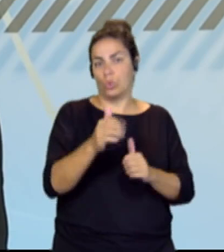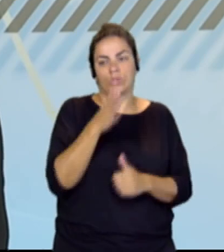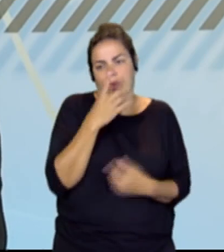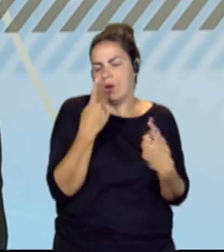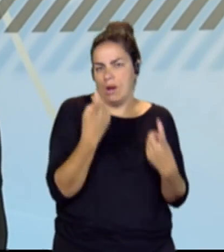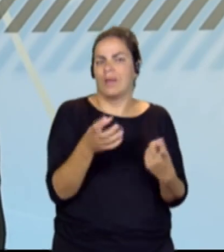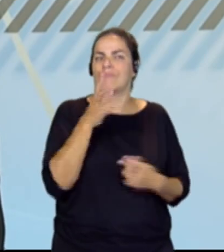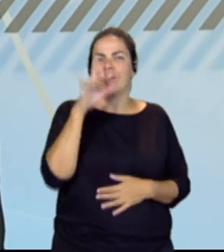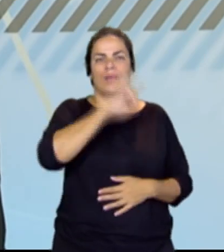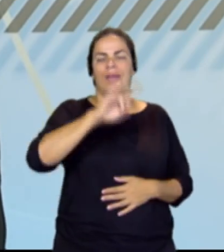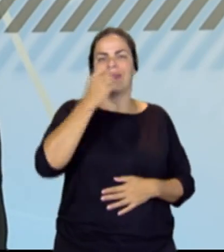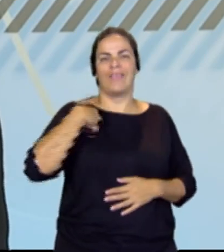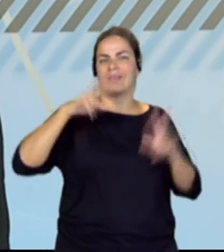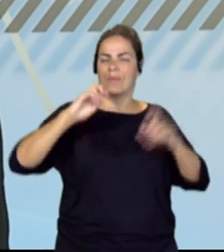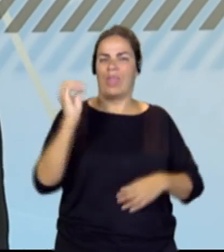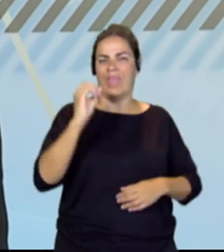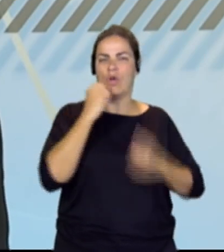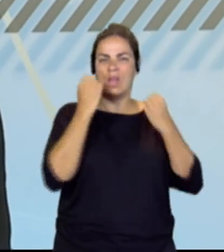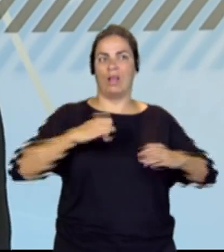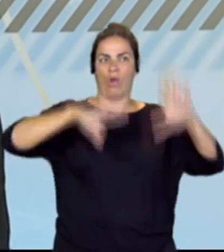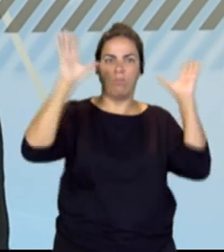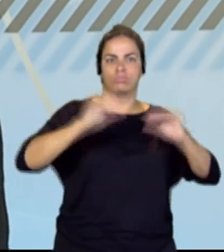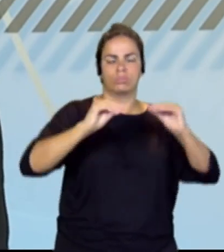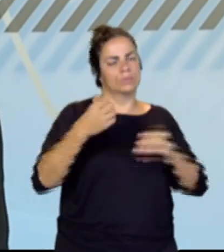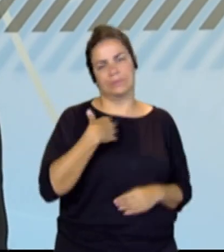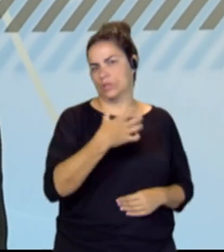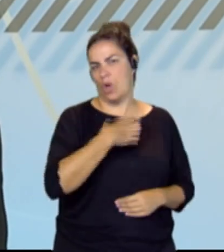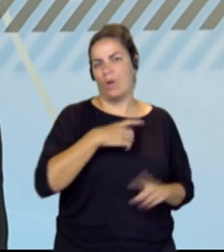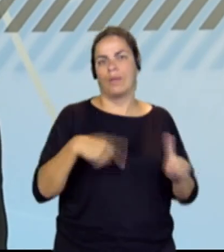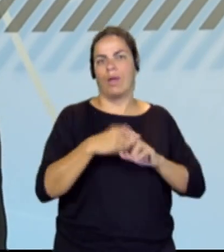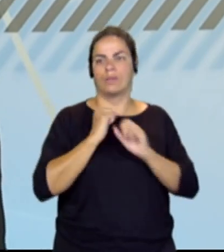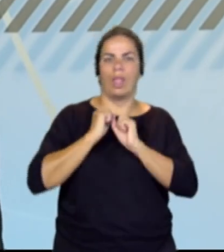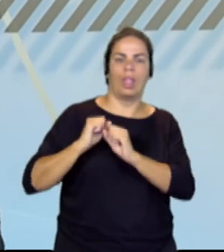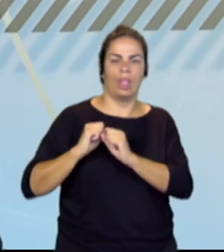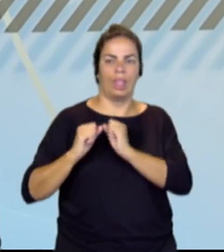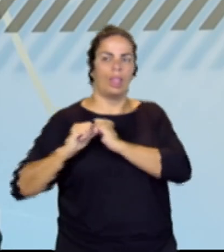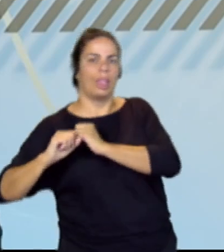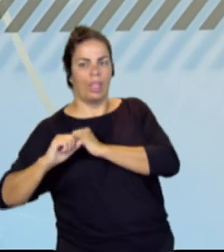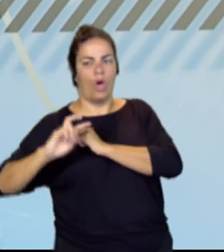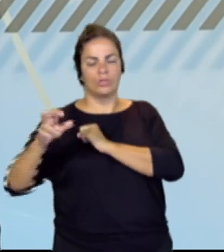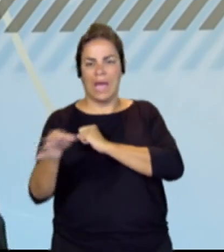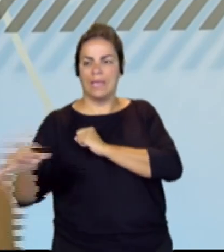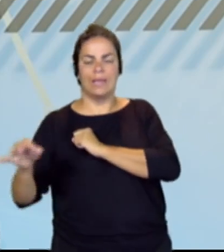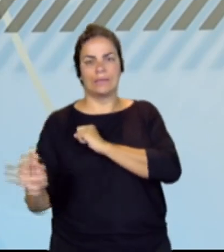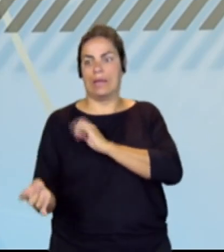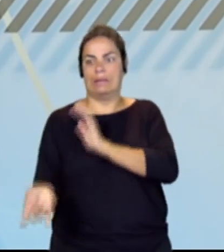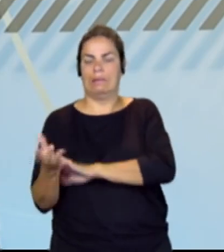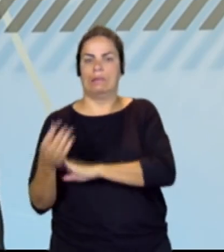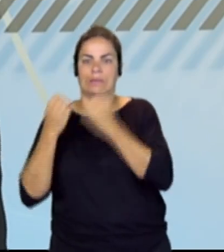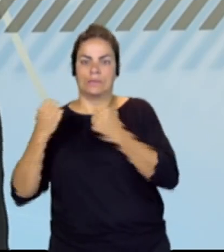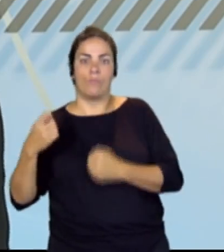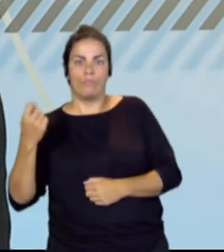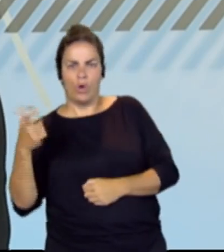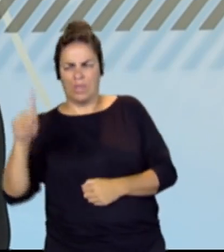esos ceros energéticos y desde estar dependiendo de islas donde hay un déficit de generación, que ya se sabía desde el año